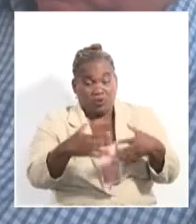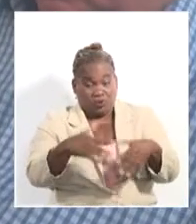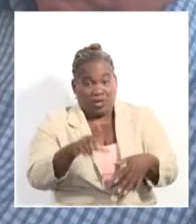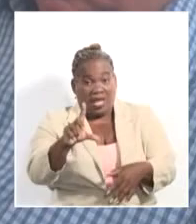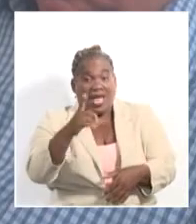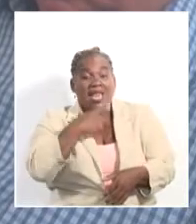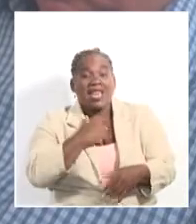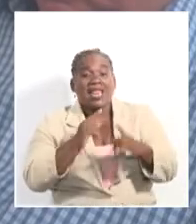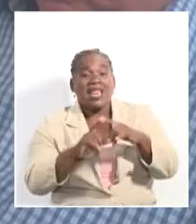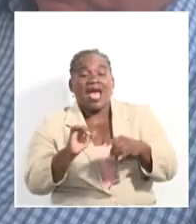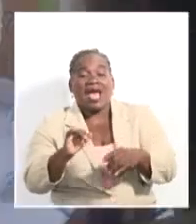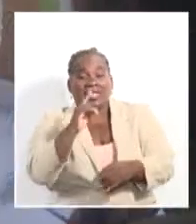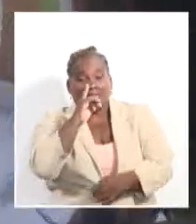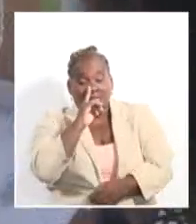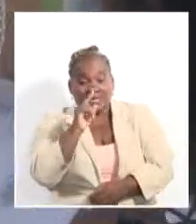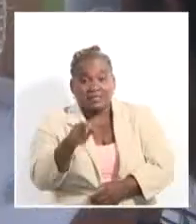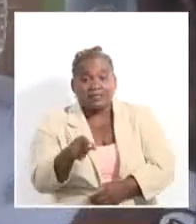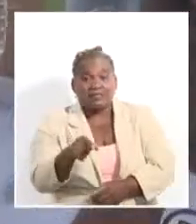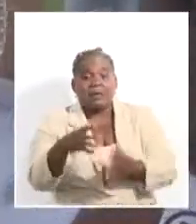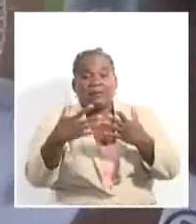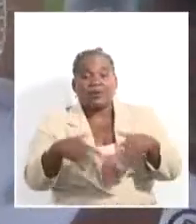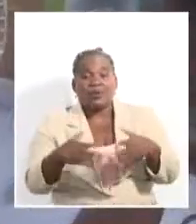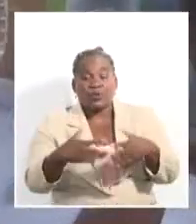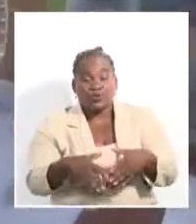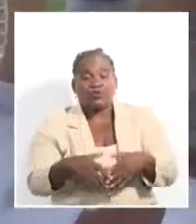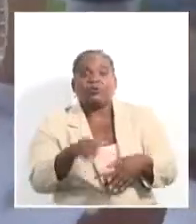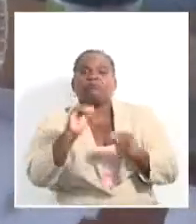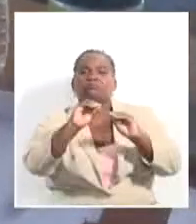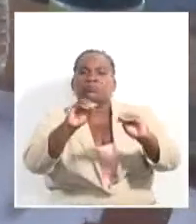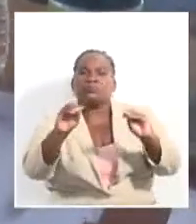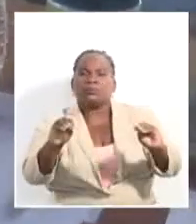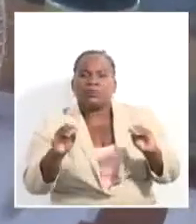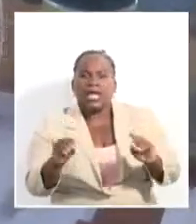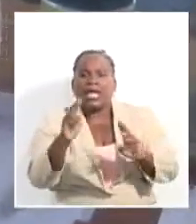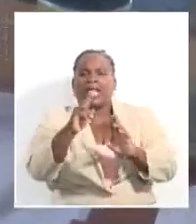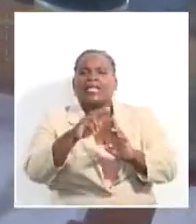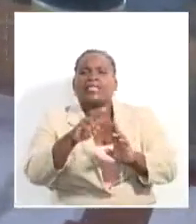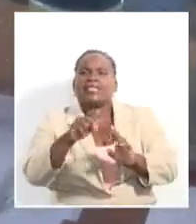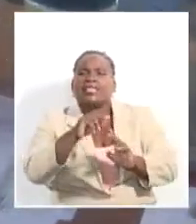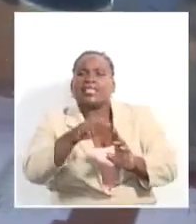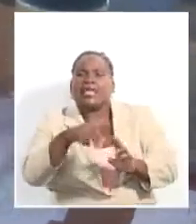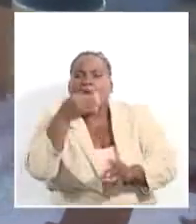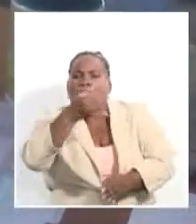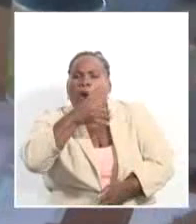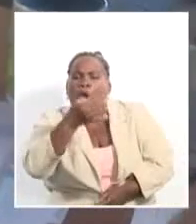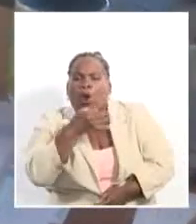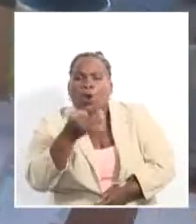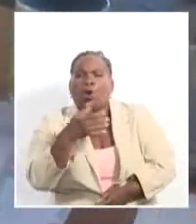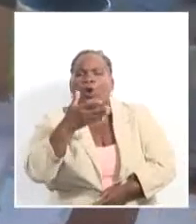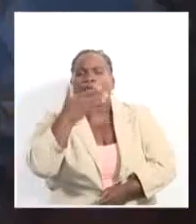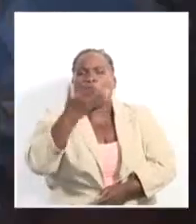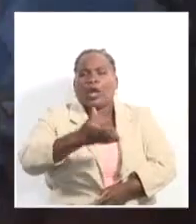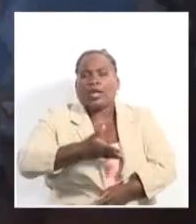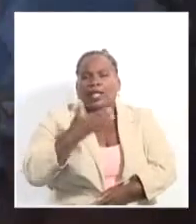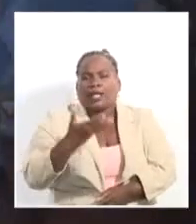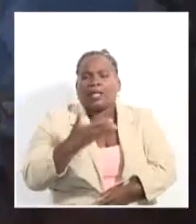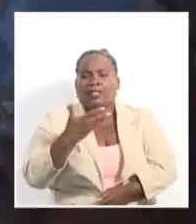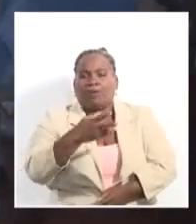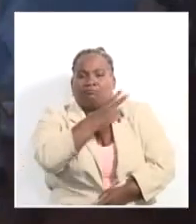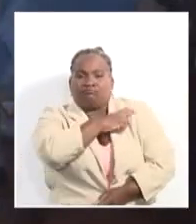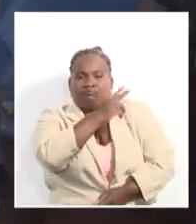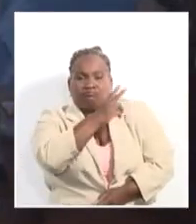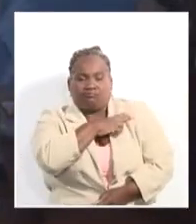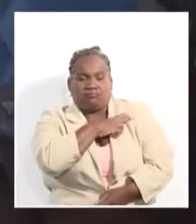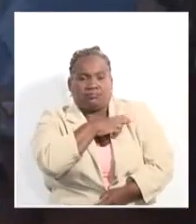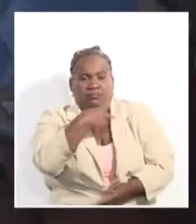Lulis Productions, el certamen pretende convocar a teóricos, críticos, investigadores, coreógrafos, gestores, directores artísticos y bailarines